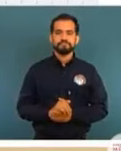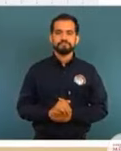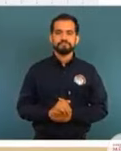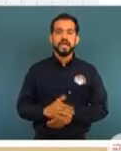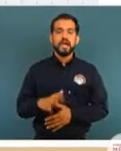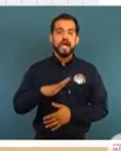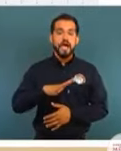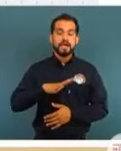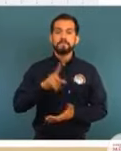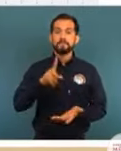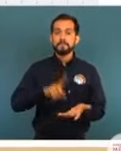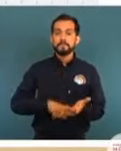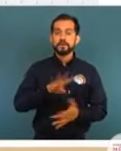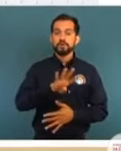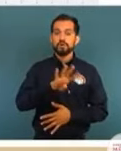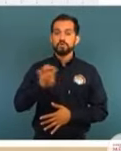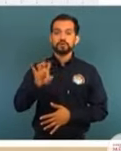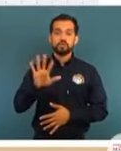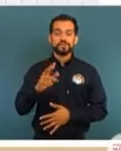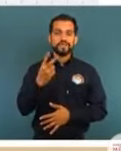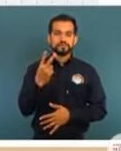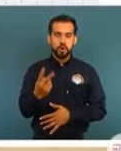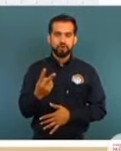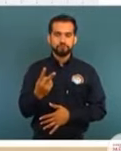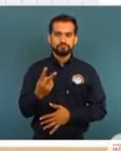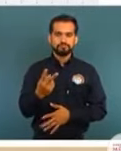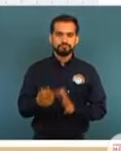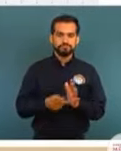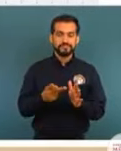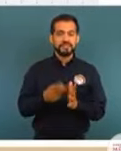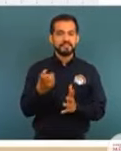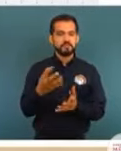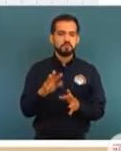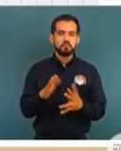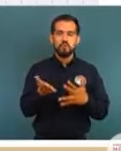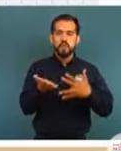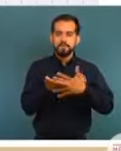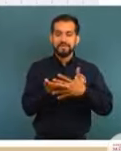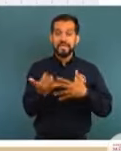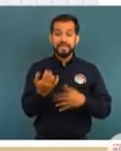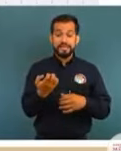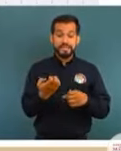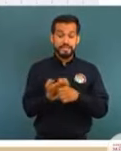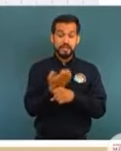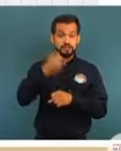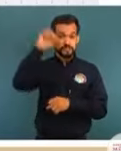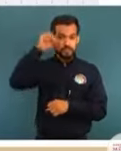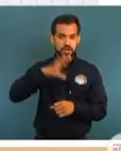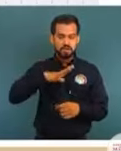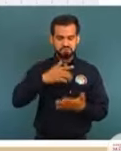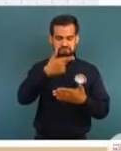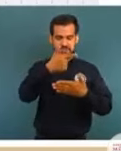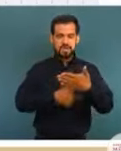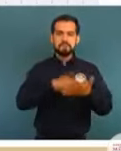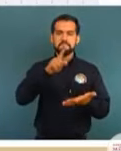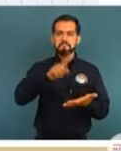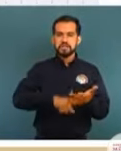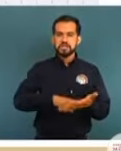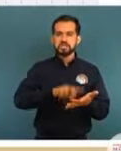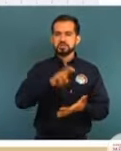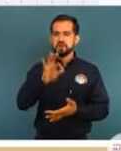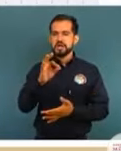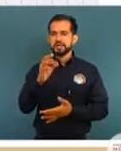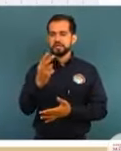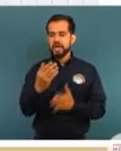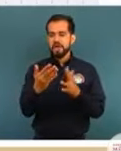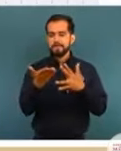Tiene 1.452 casos, es la media, y el Estado tiene 1.242, abajo de